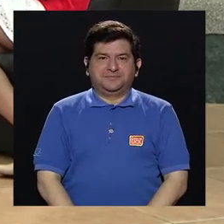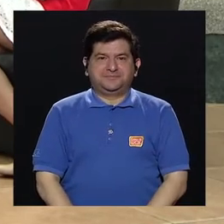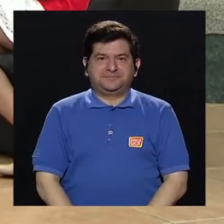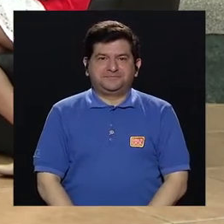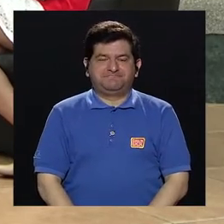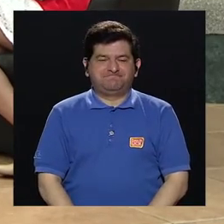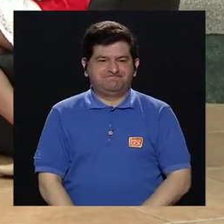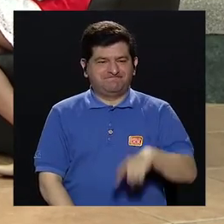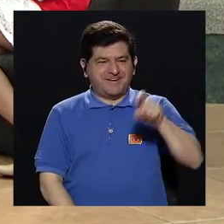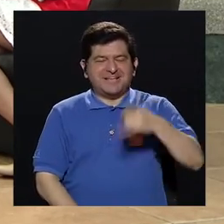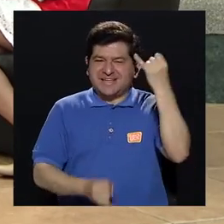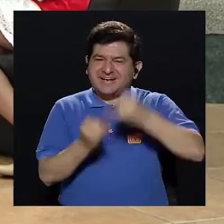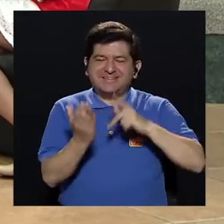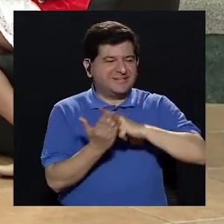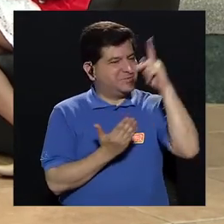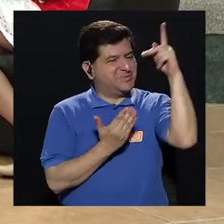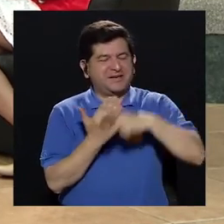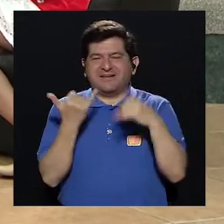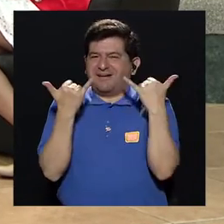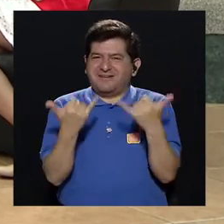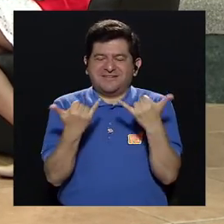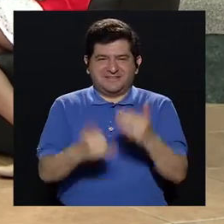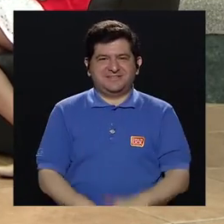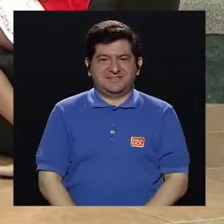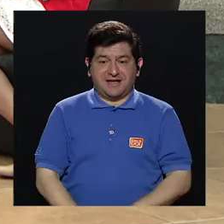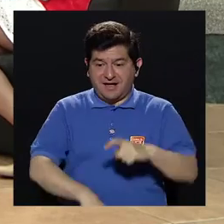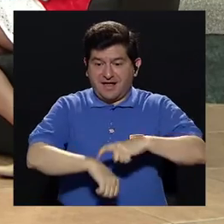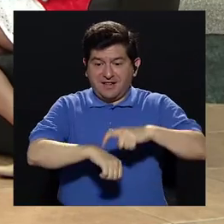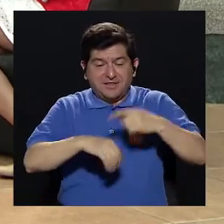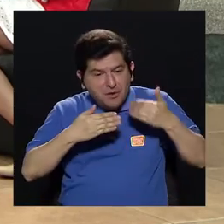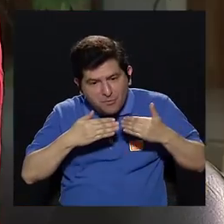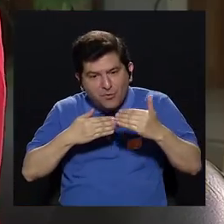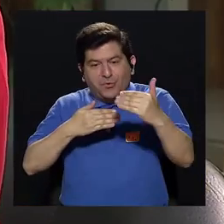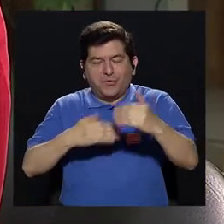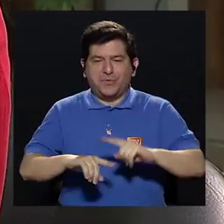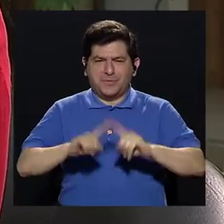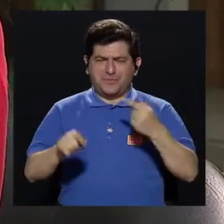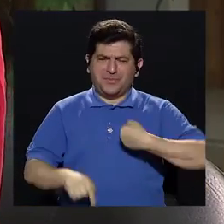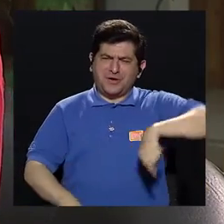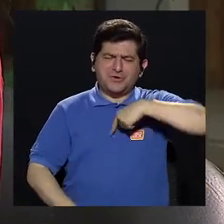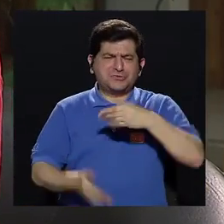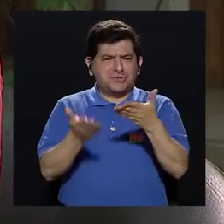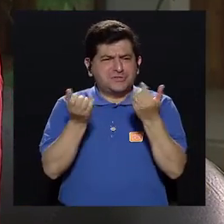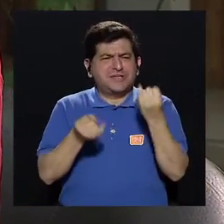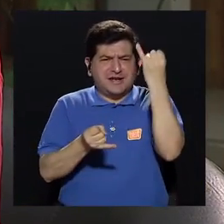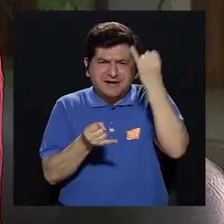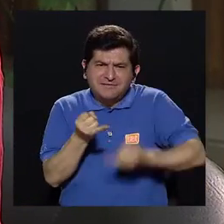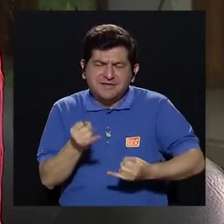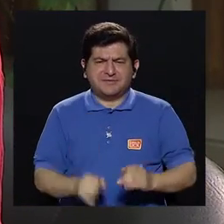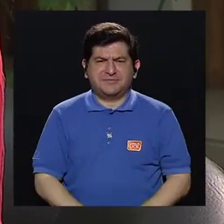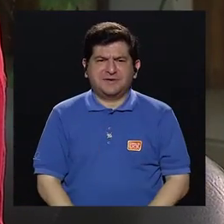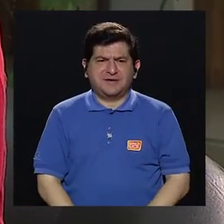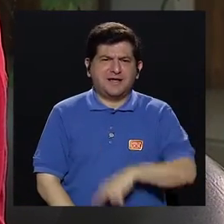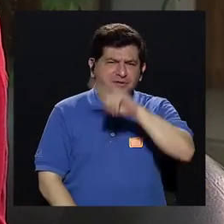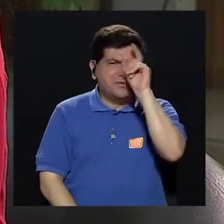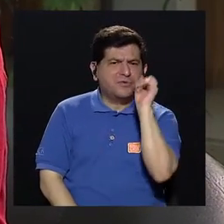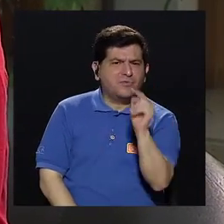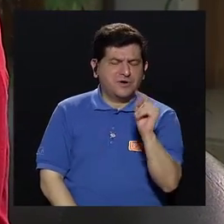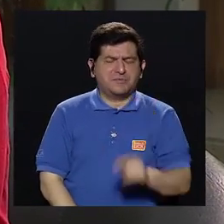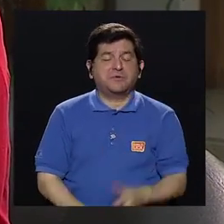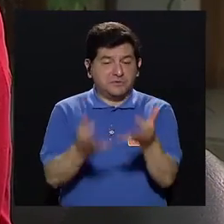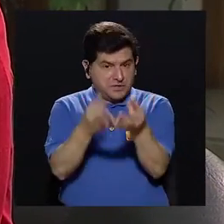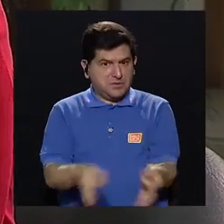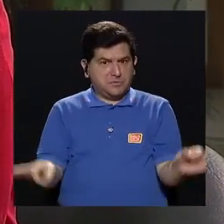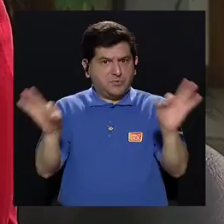necesitamos cerrar el programa, ya ha corrido el tiempo, pero sí quisiéramos irnos con esta pregunta,